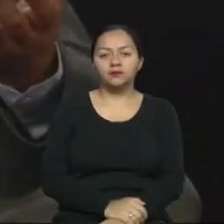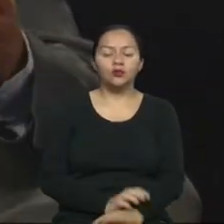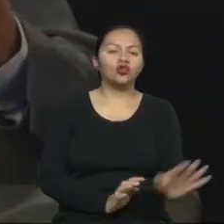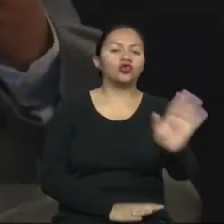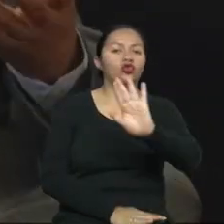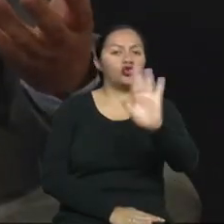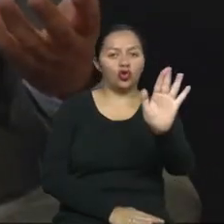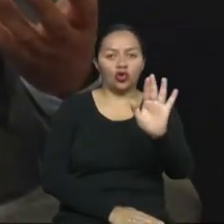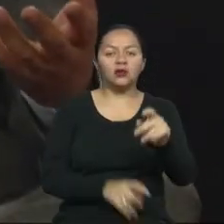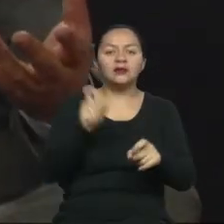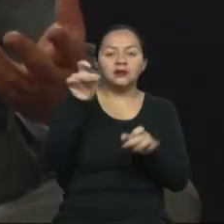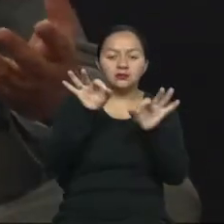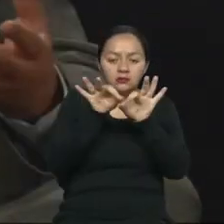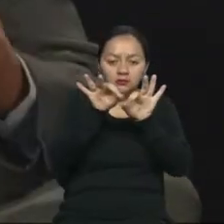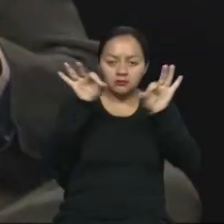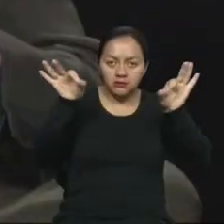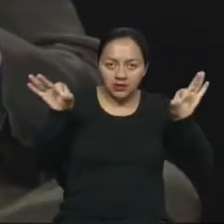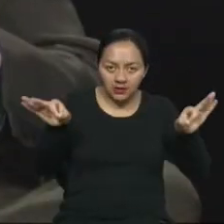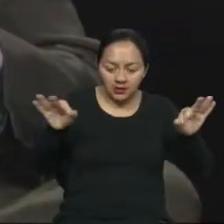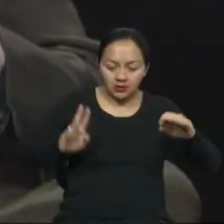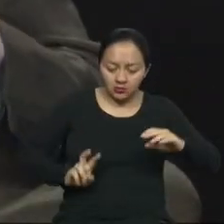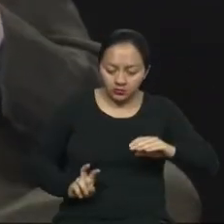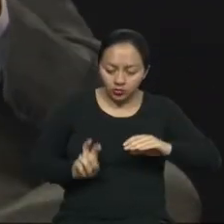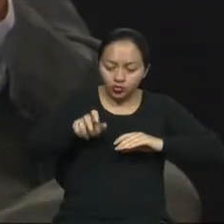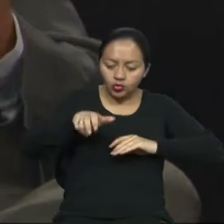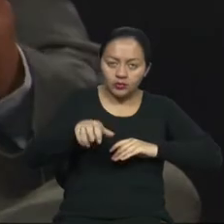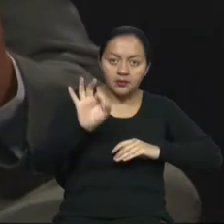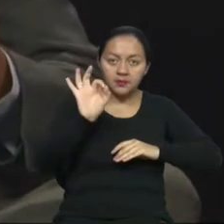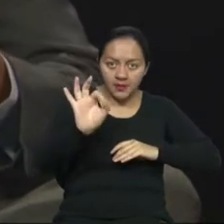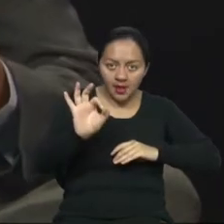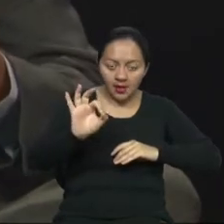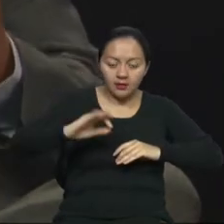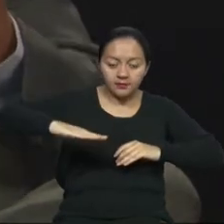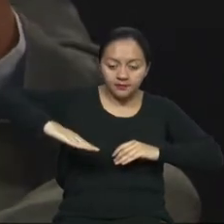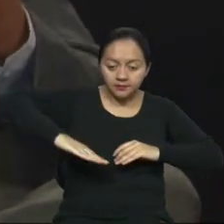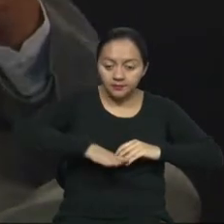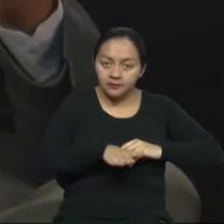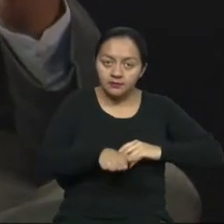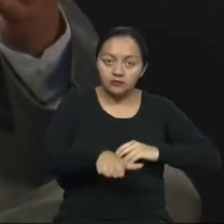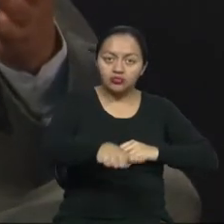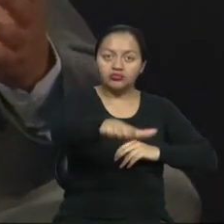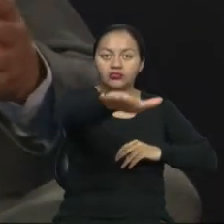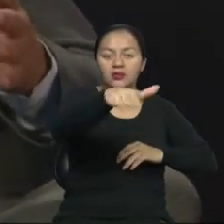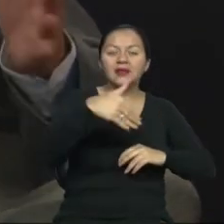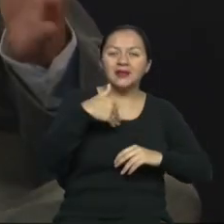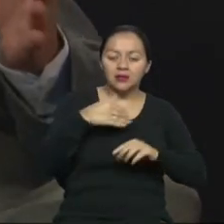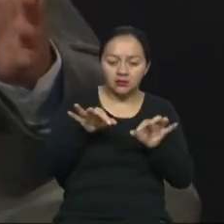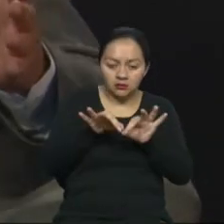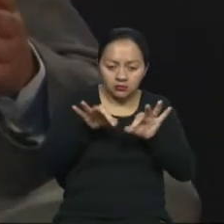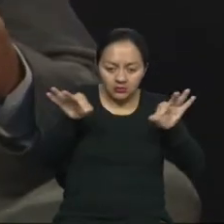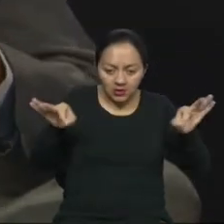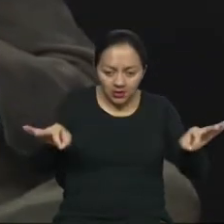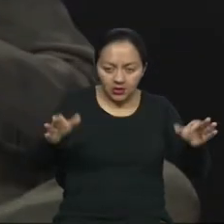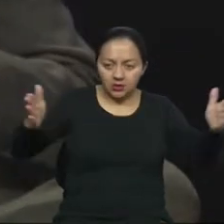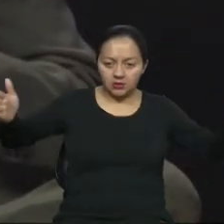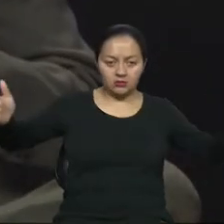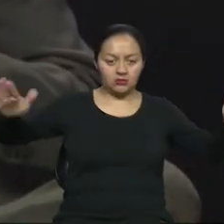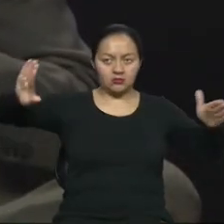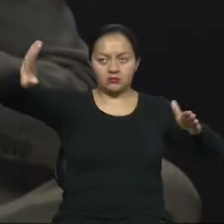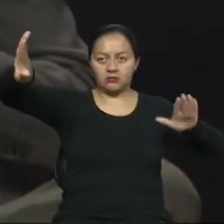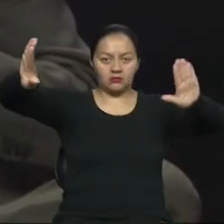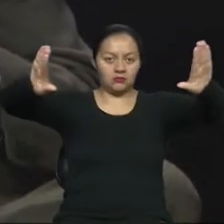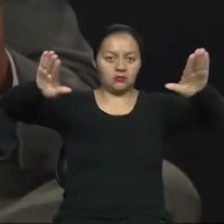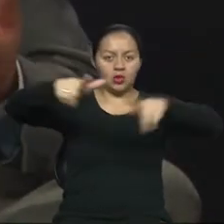exista el ancho mínimo en aceras, que las caminerías cuenten con las distancias, con los espacios, con los